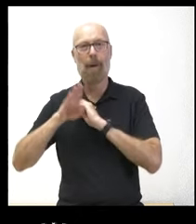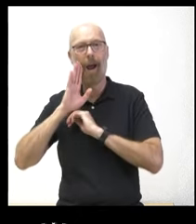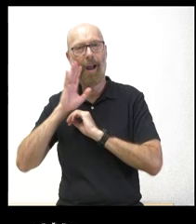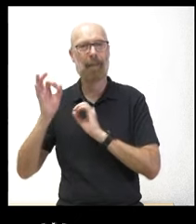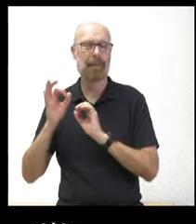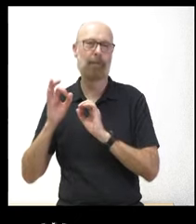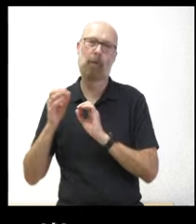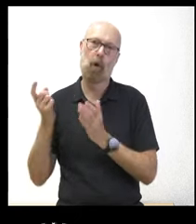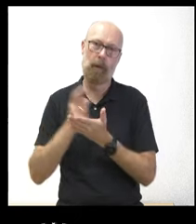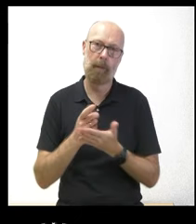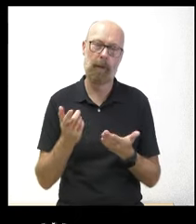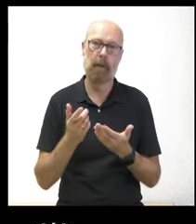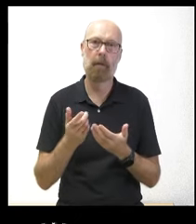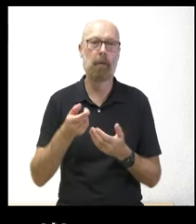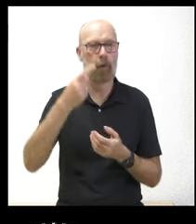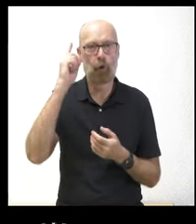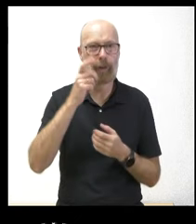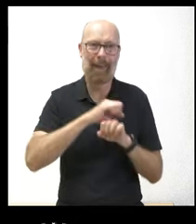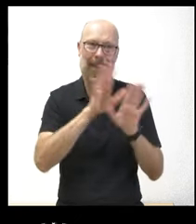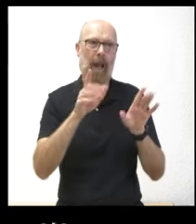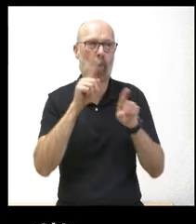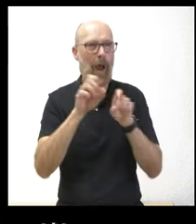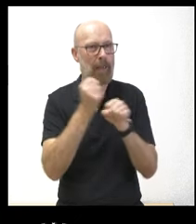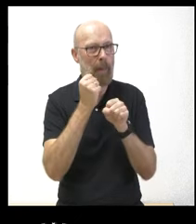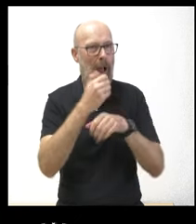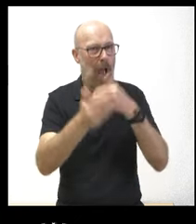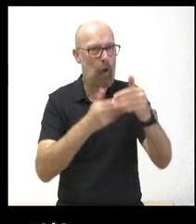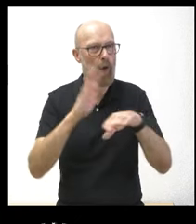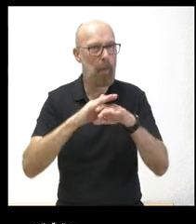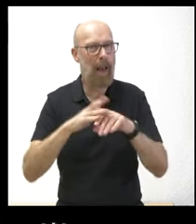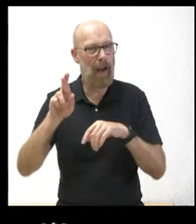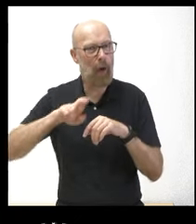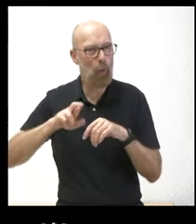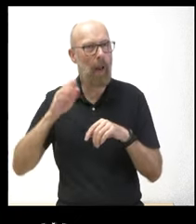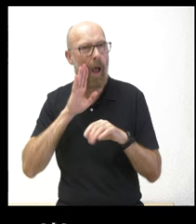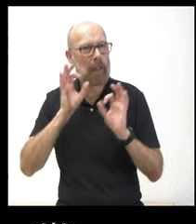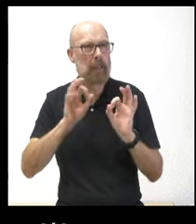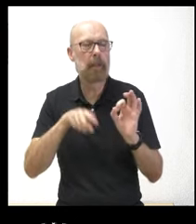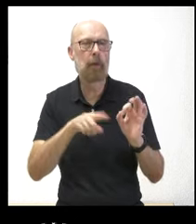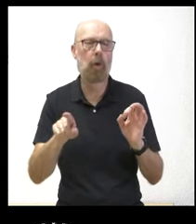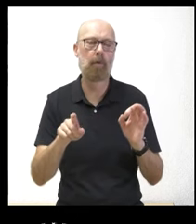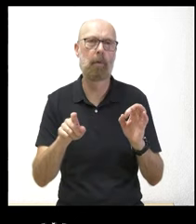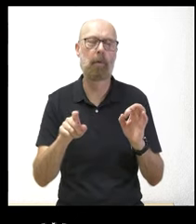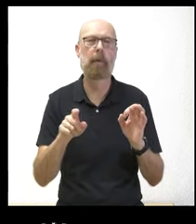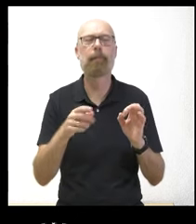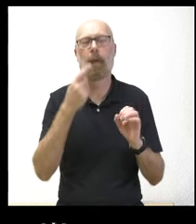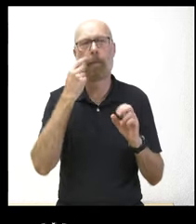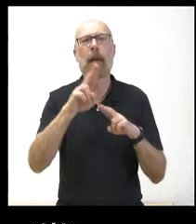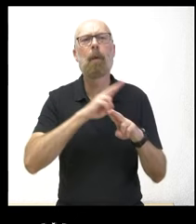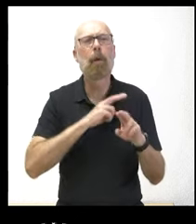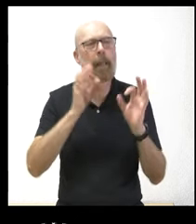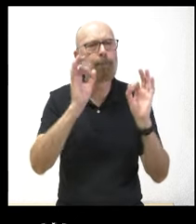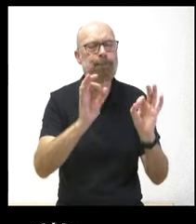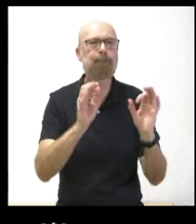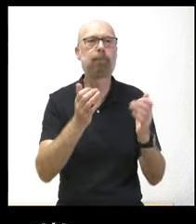están trabajando o han empezado a ello y por intentar buscar una respuesta mucho más concreta. ¿Son ustedes,